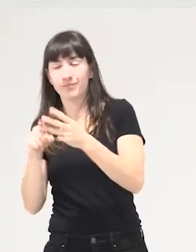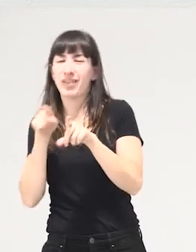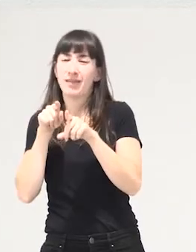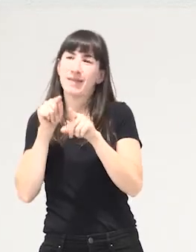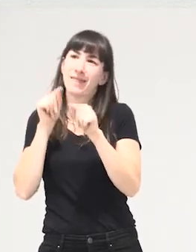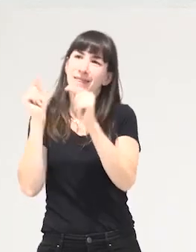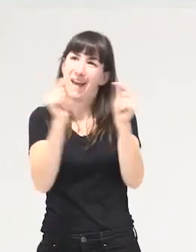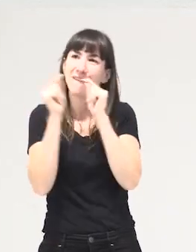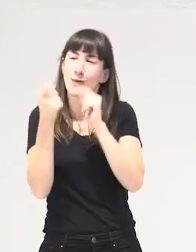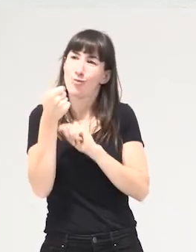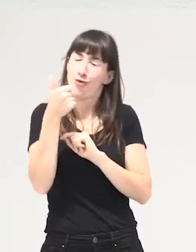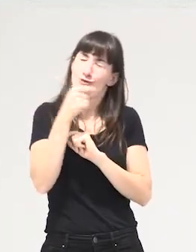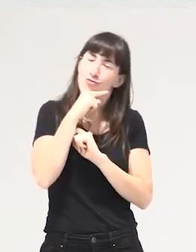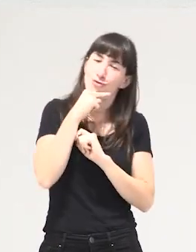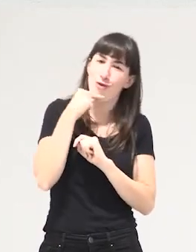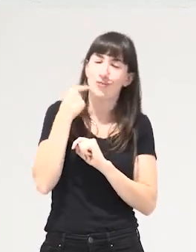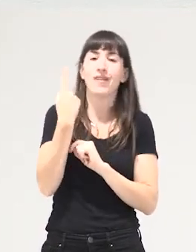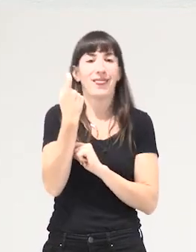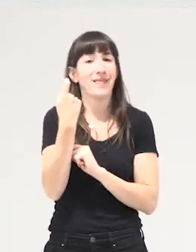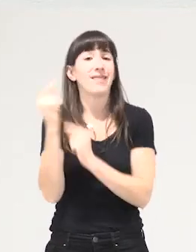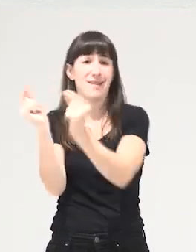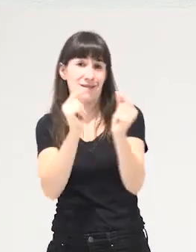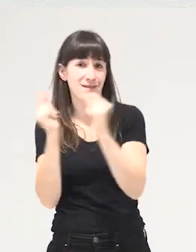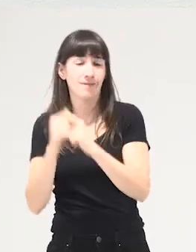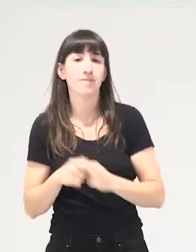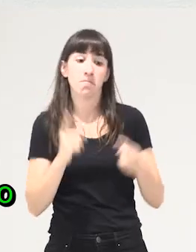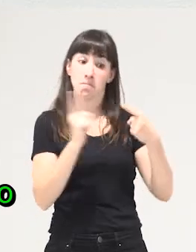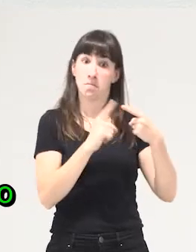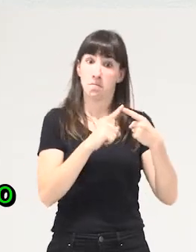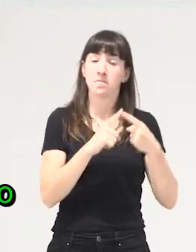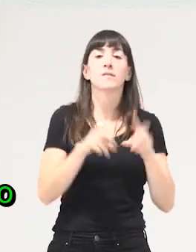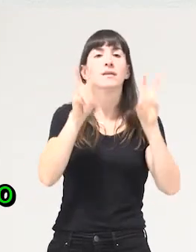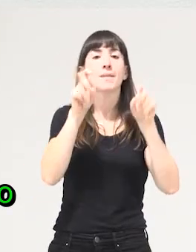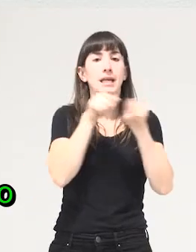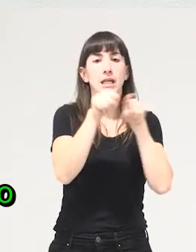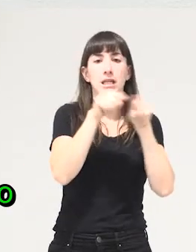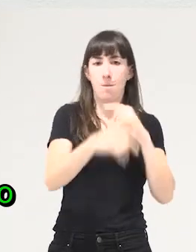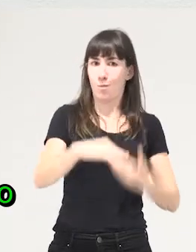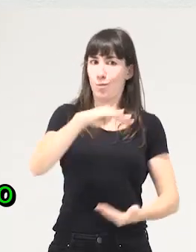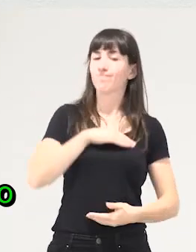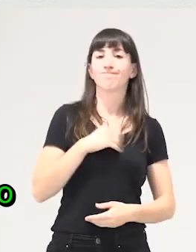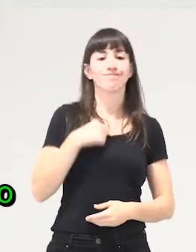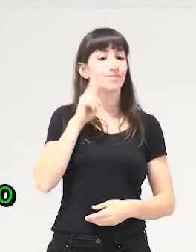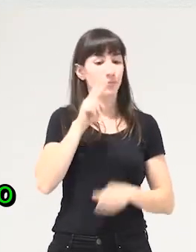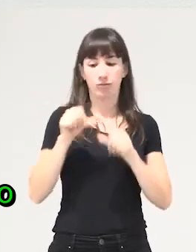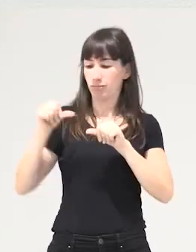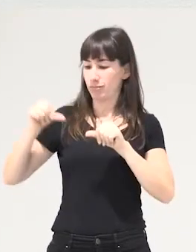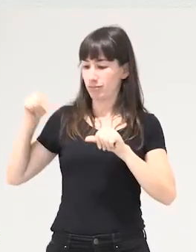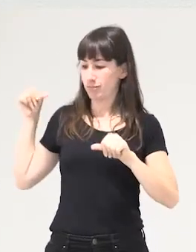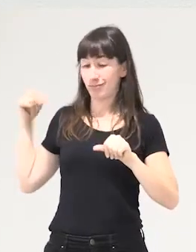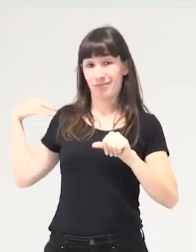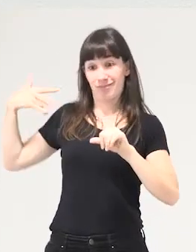entonces sobre la recuperación de esta potencia crítica en primer lugar yo creo que hemos perdido en el camino un tanto de anticapitalismo